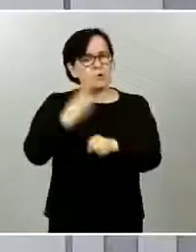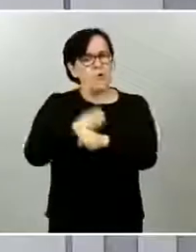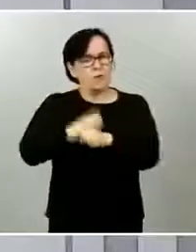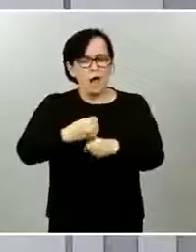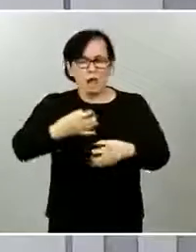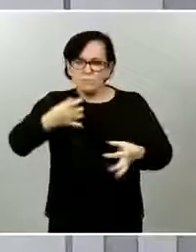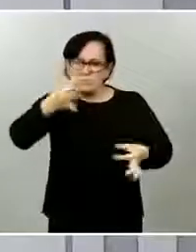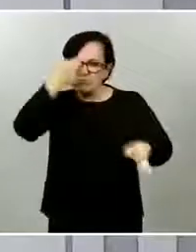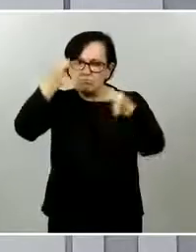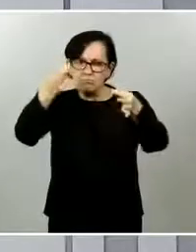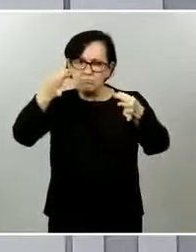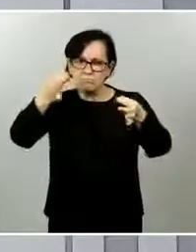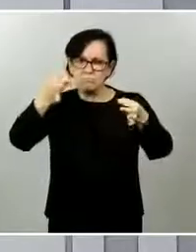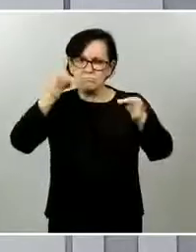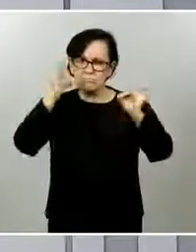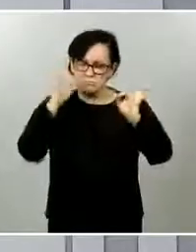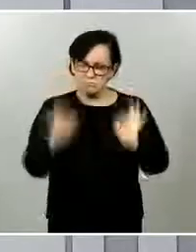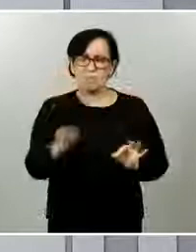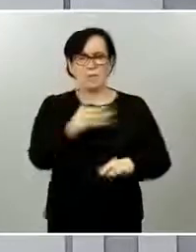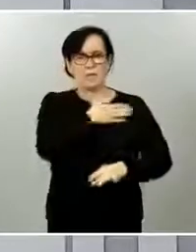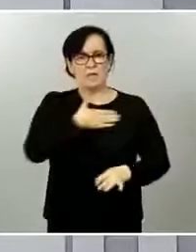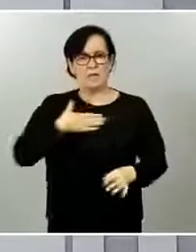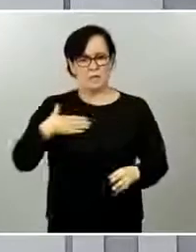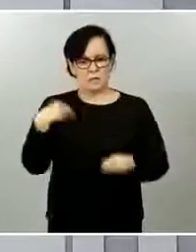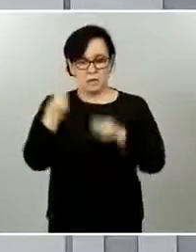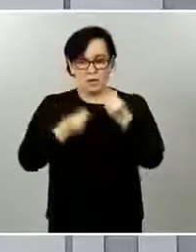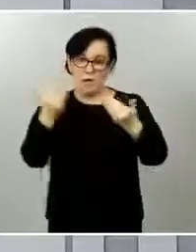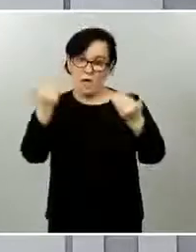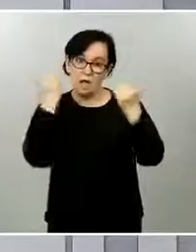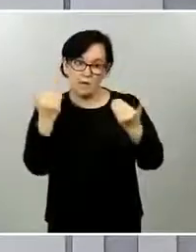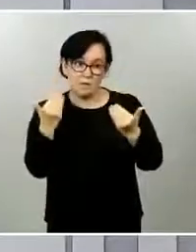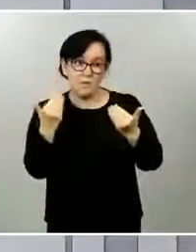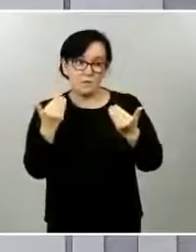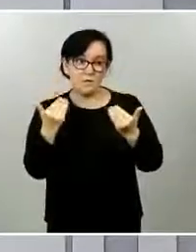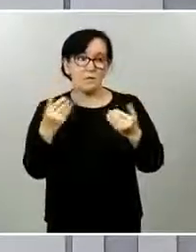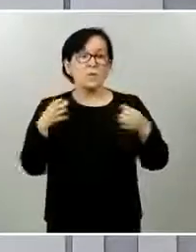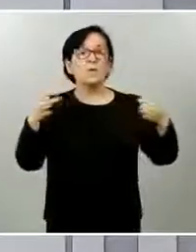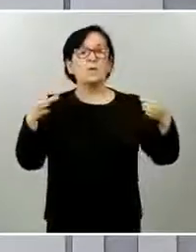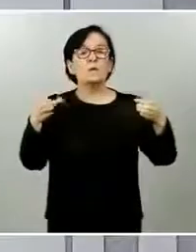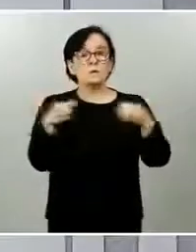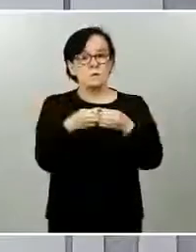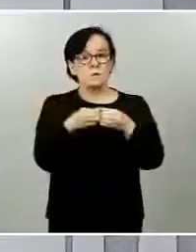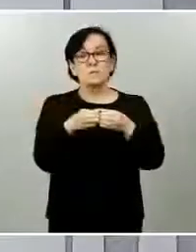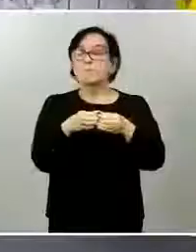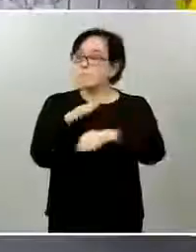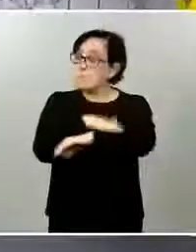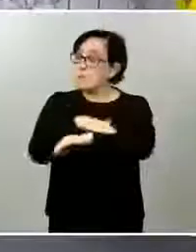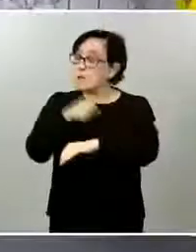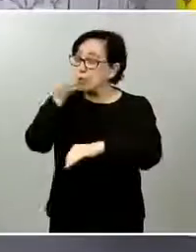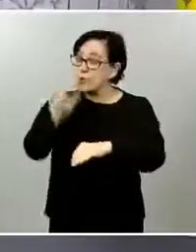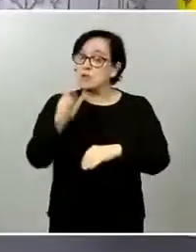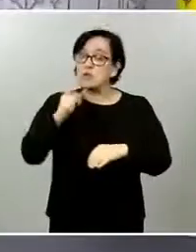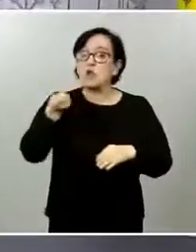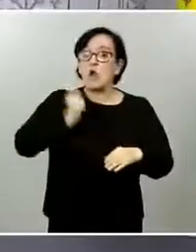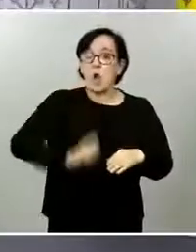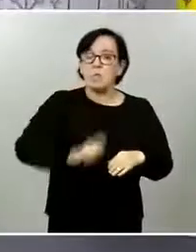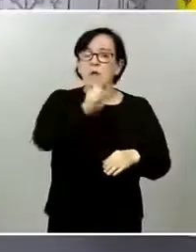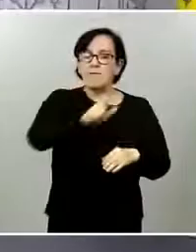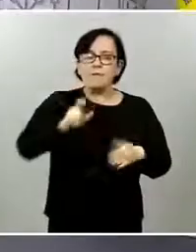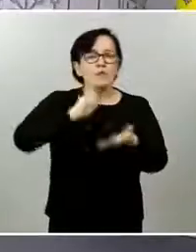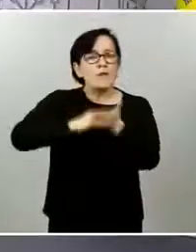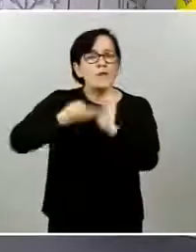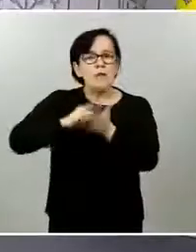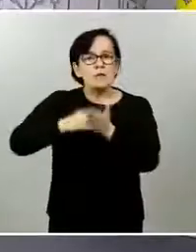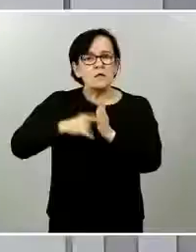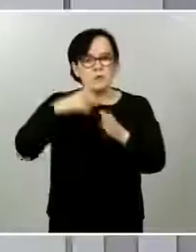parte de los técnicos de comunidades y del Ministerio en un trabajo que quiero poner en valor, que ha sido muy riguroso y que